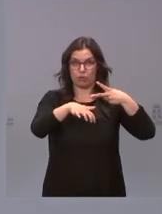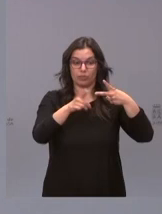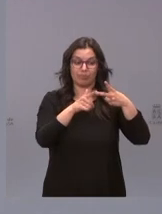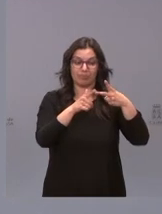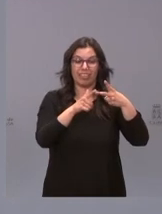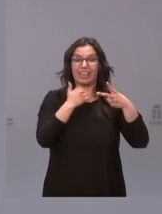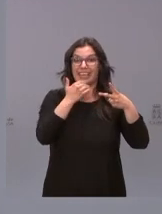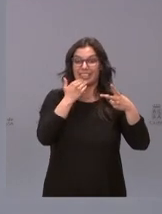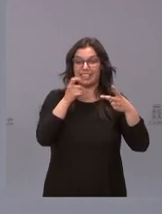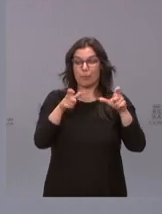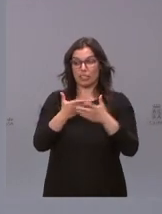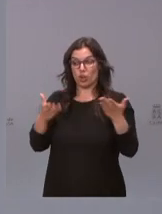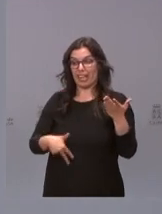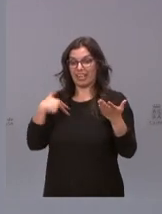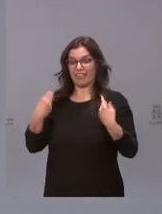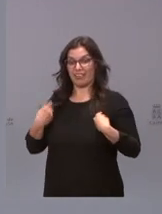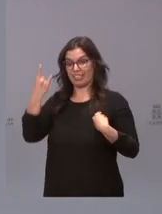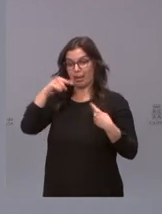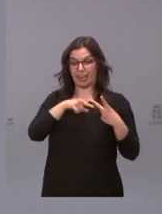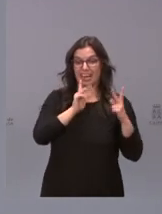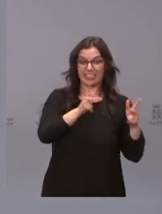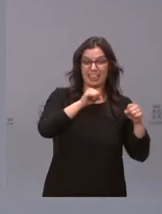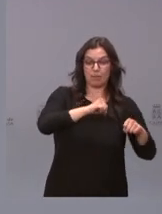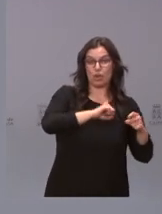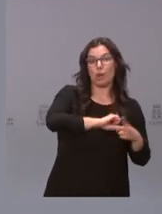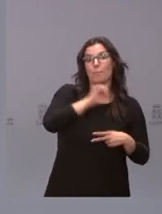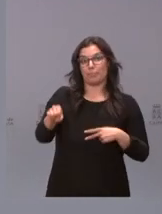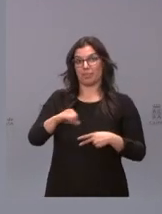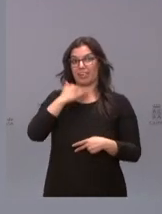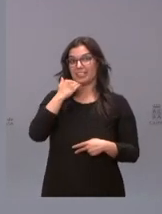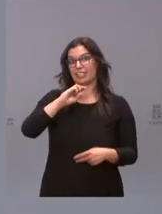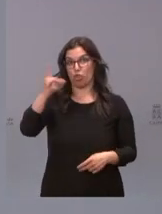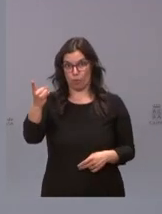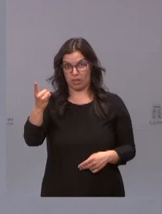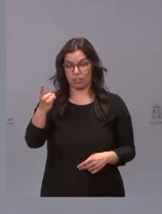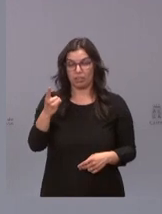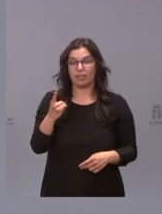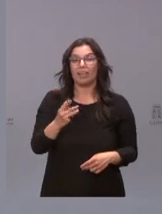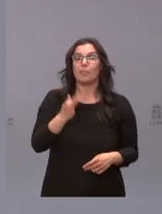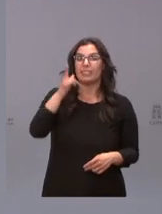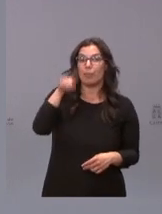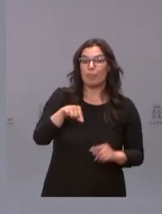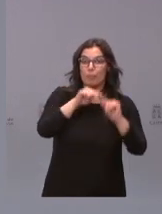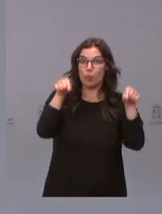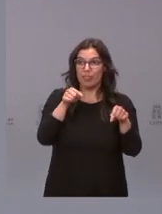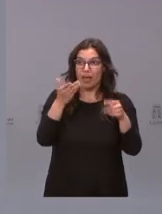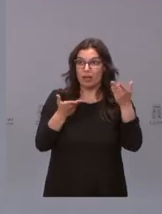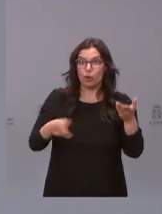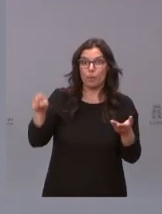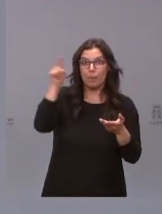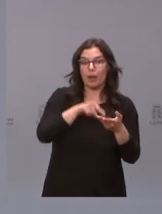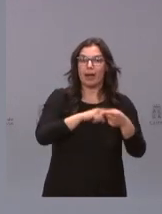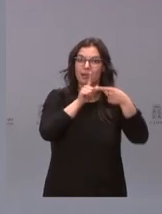Salamanca y en porcentaje somos la primera provincia en población